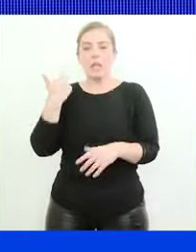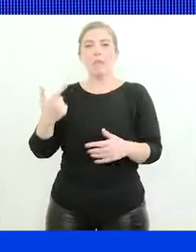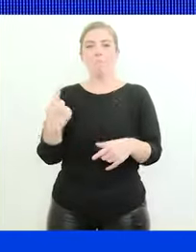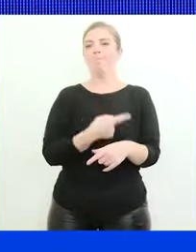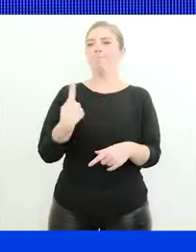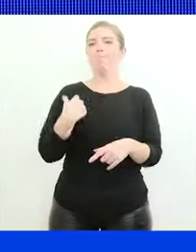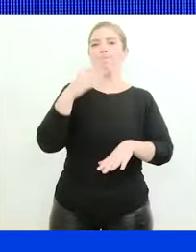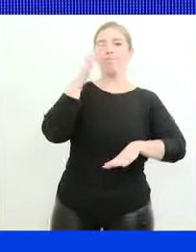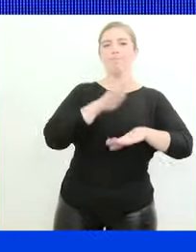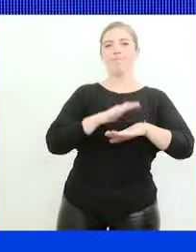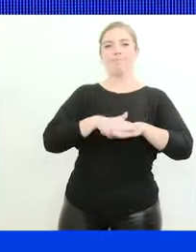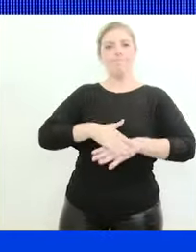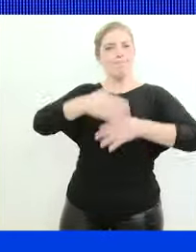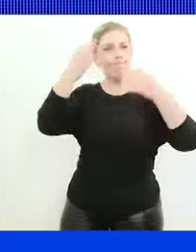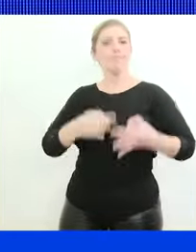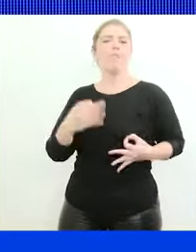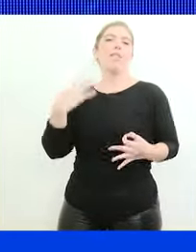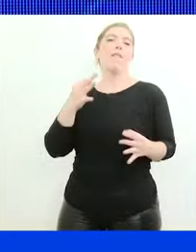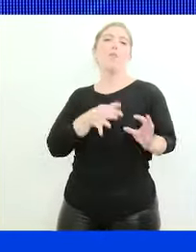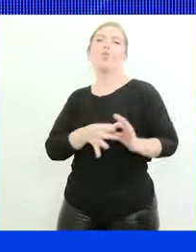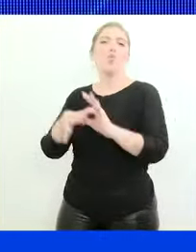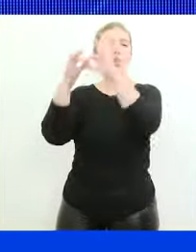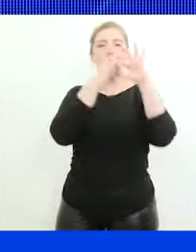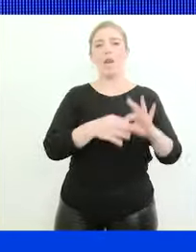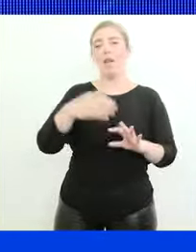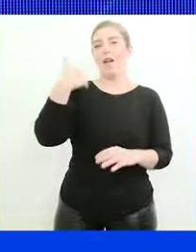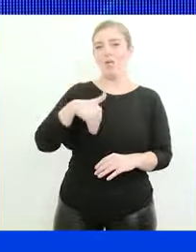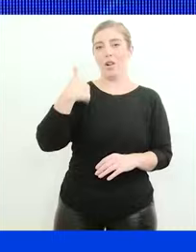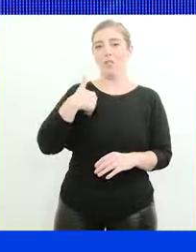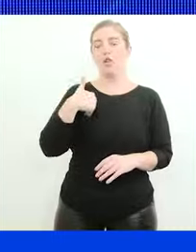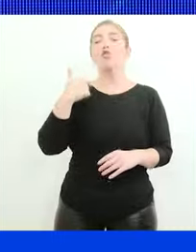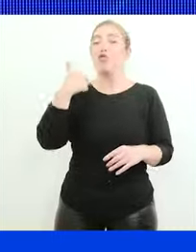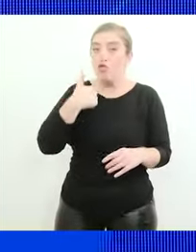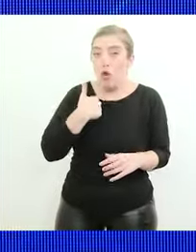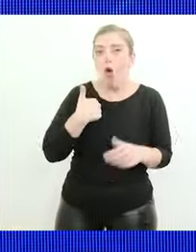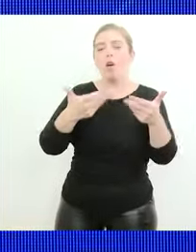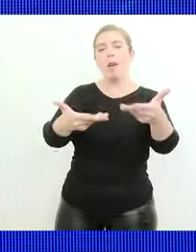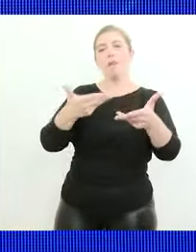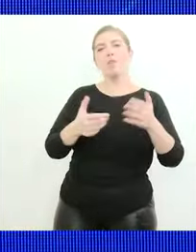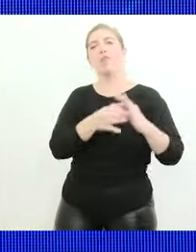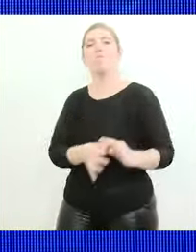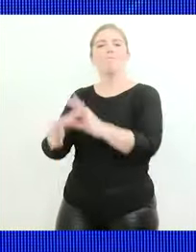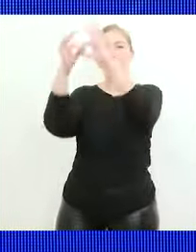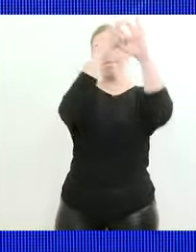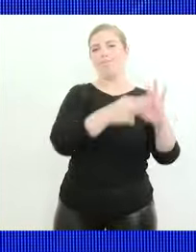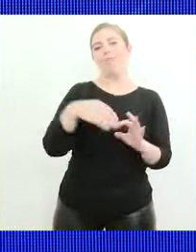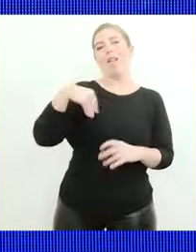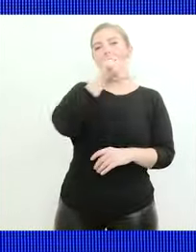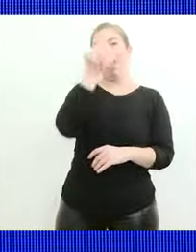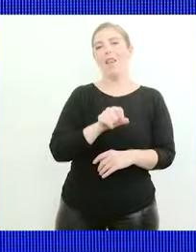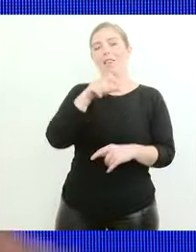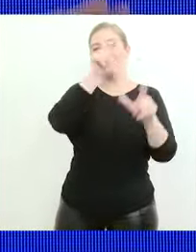la tarea de unir a los argentinos yo los invito a unir a los argentinos el 19 de noviembre cuando vayan a votar